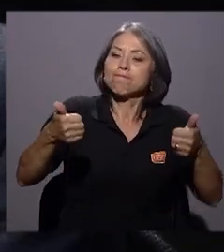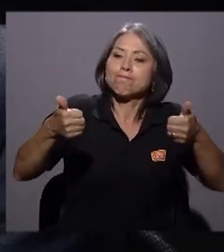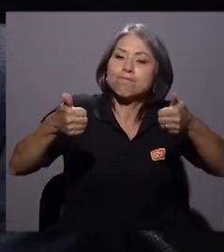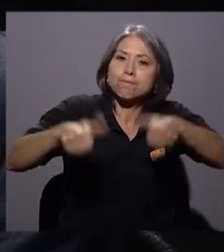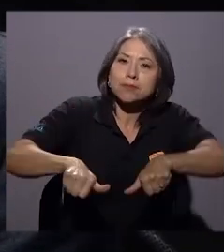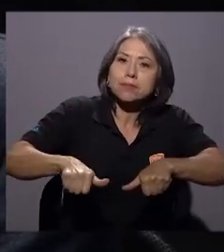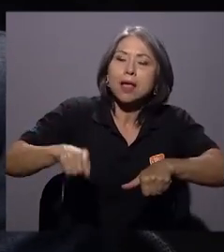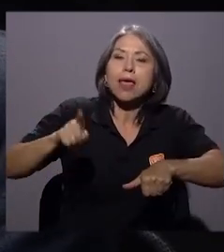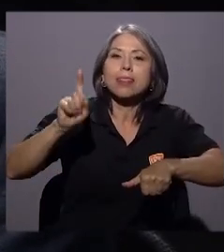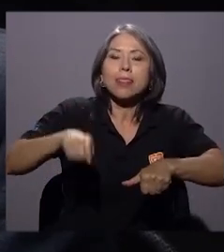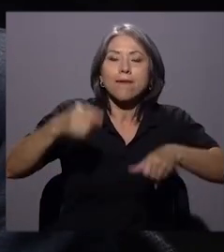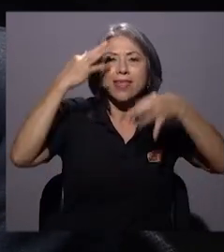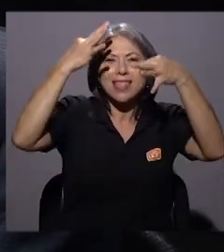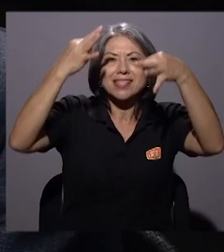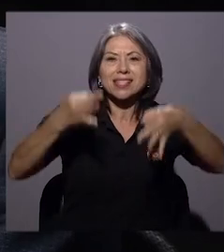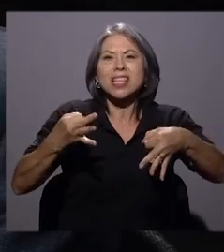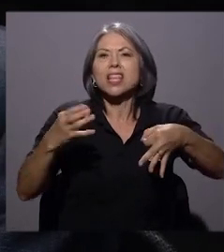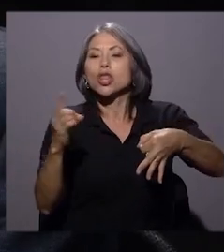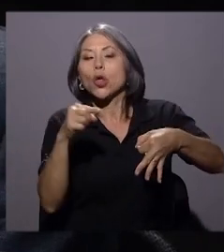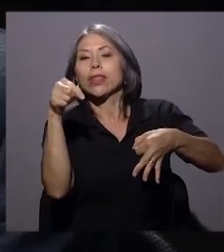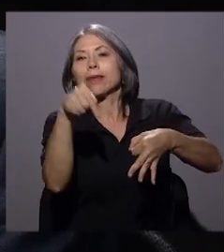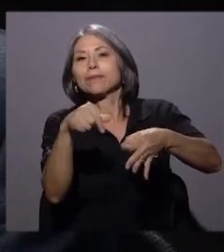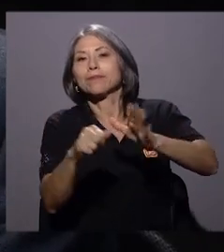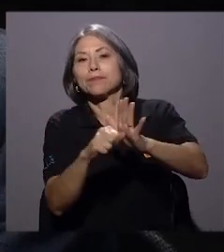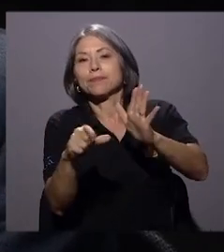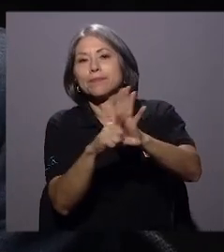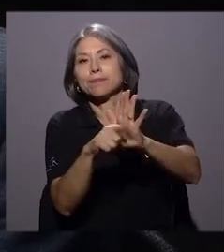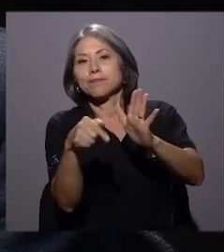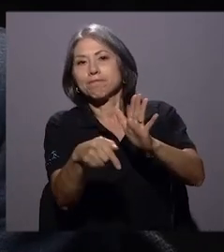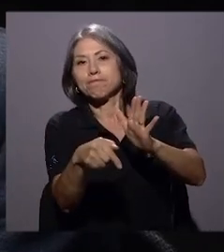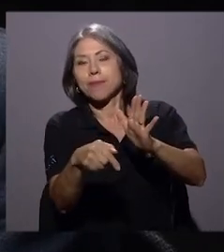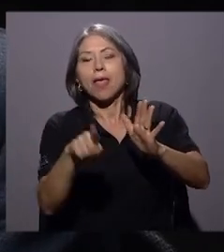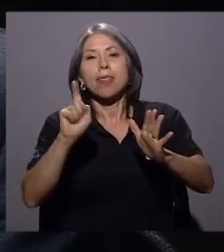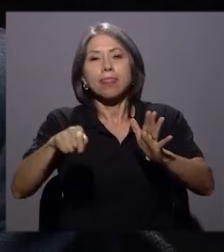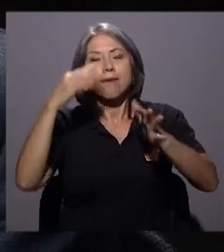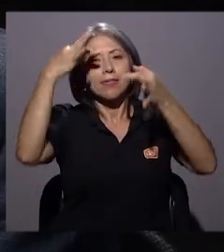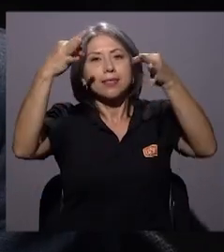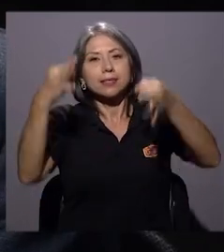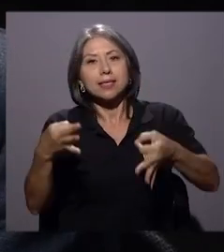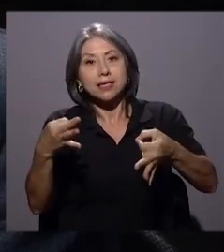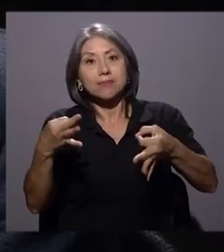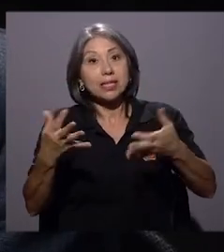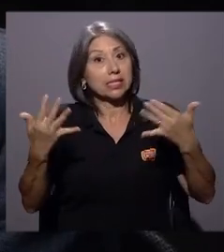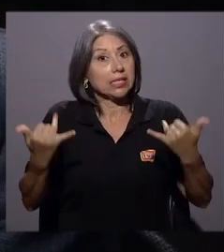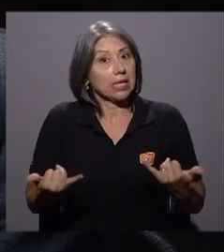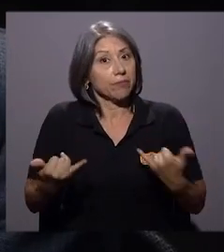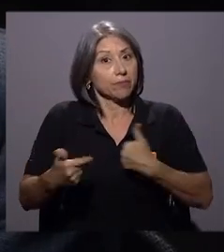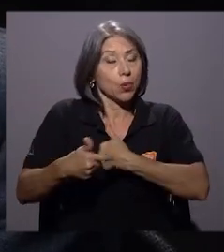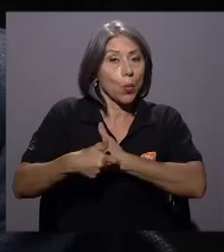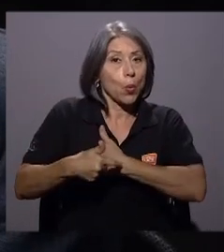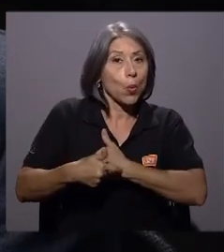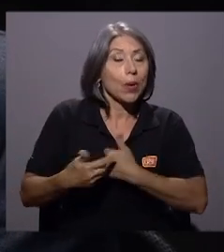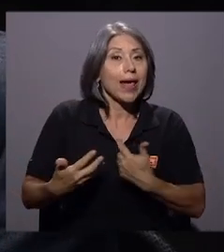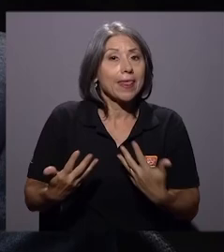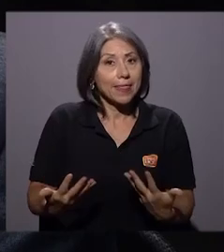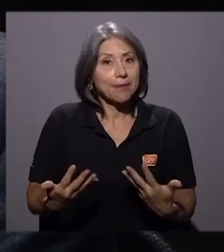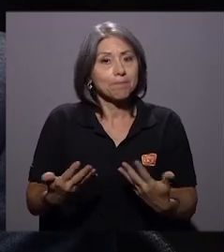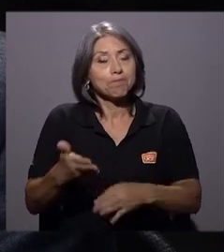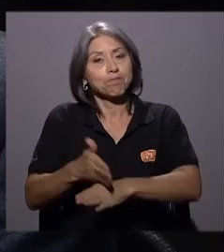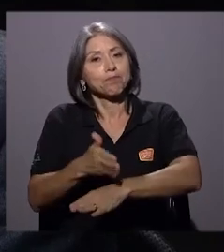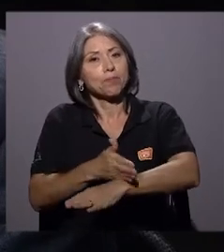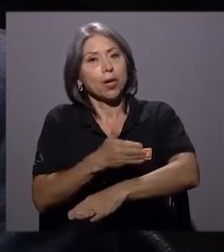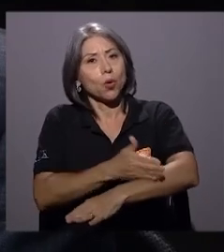órgano donde se va a decidir eso es la Asamblea Legislativa, decidir si llegó la hora de mejorar los